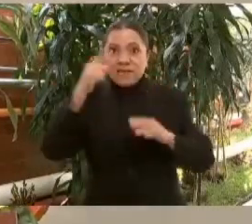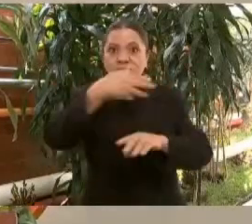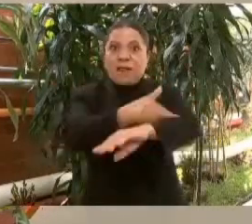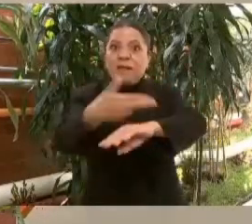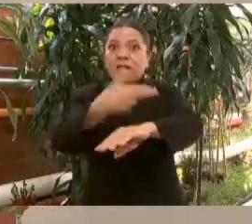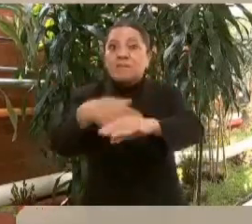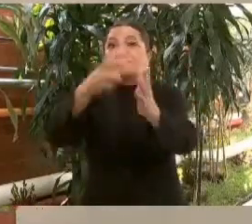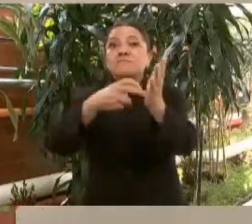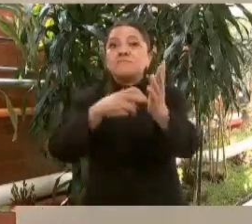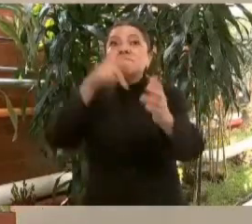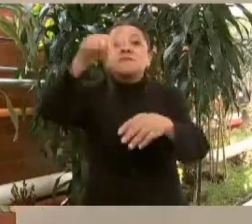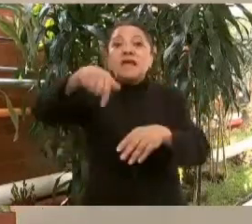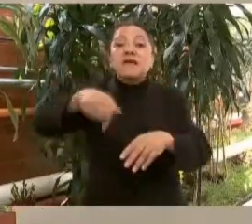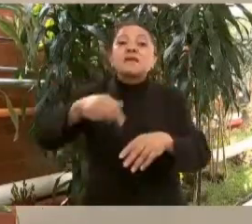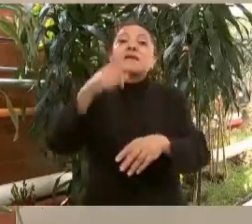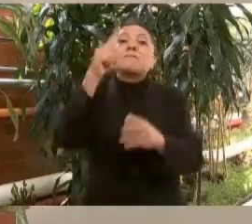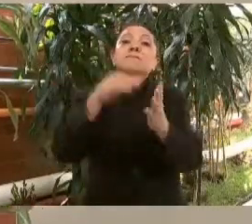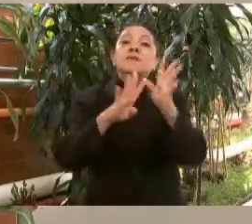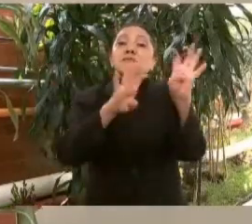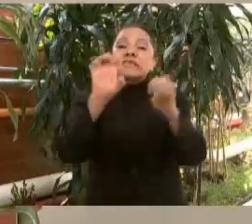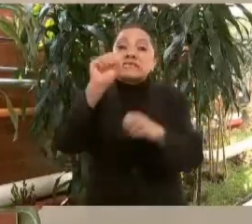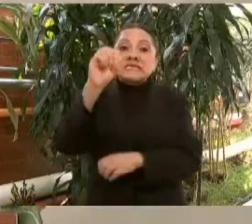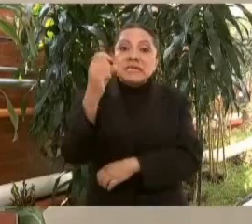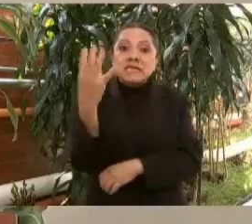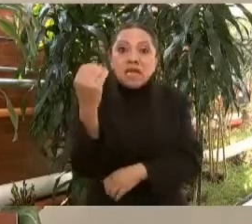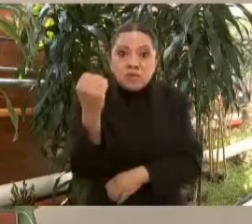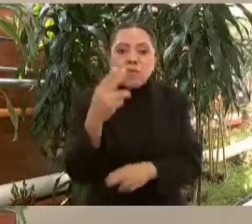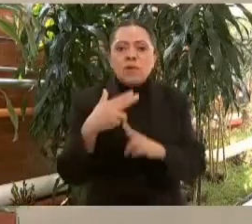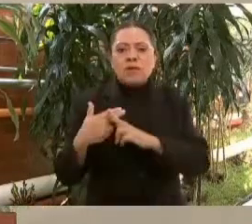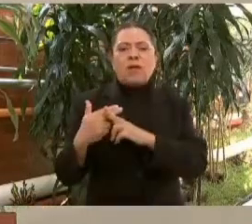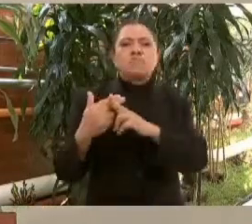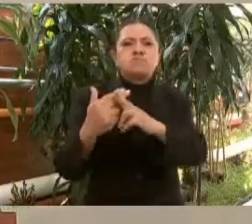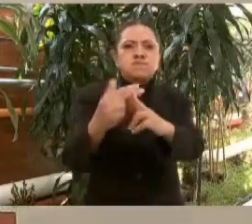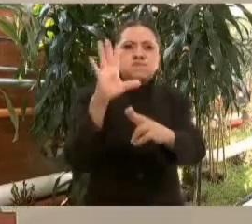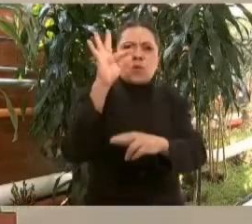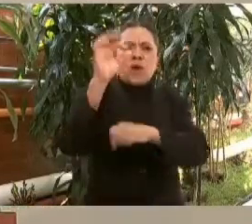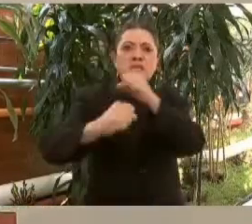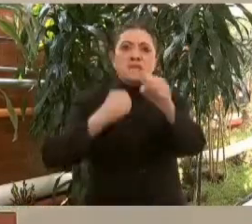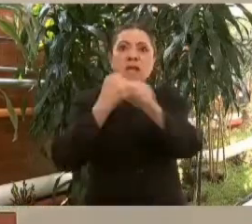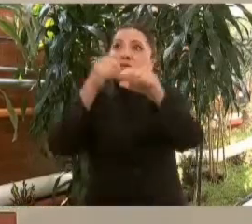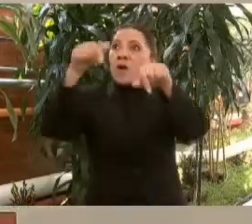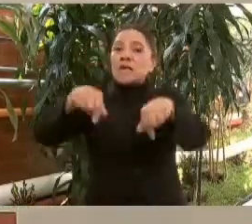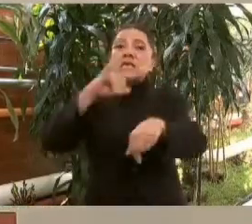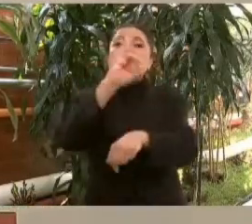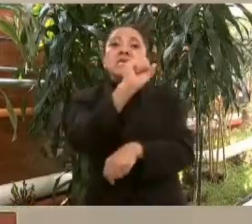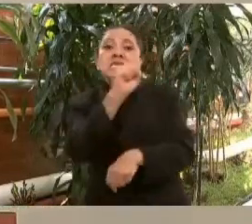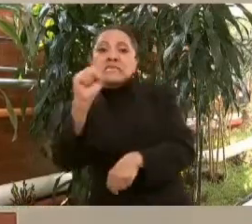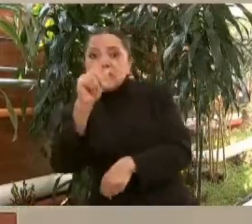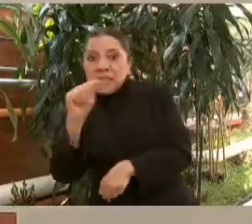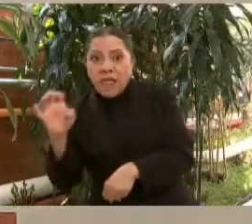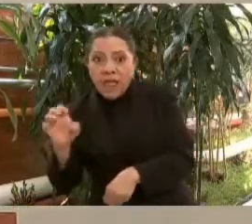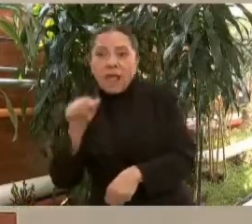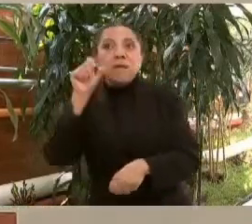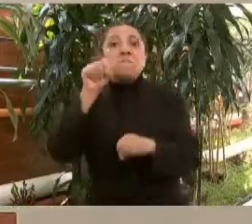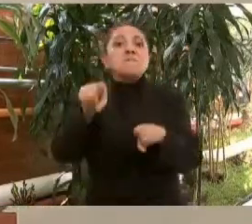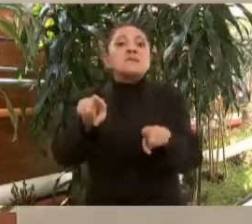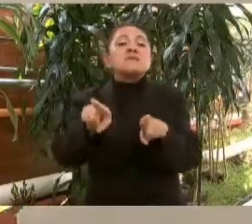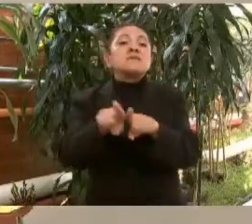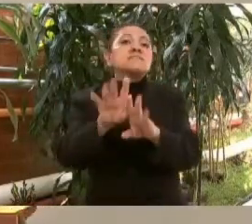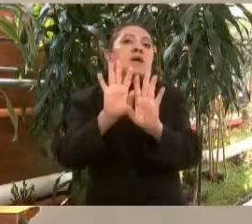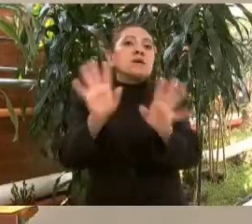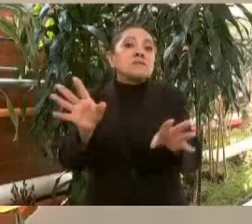1969 y por 40 años albergó una instalación del Issste, misma que llevaba 10 años